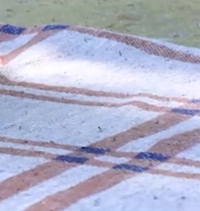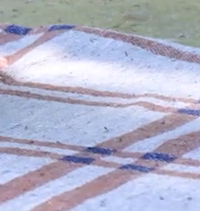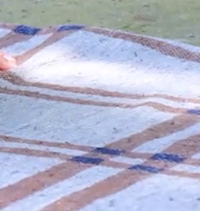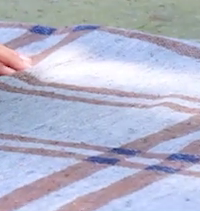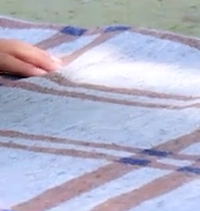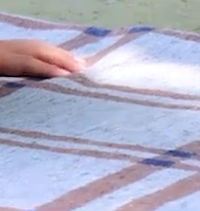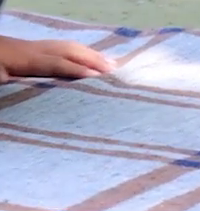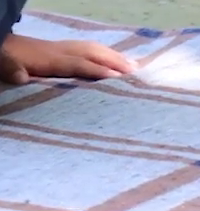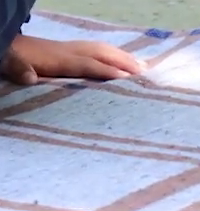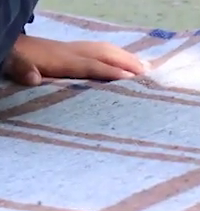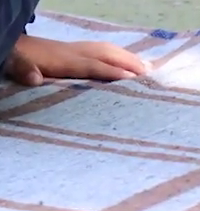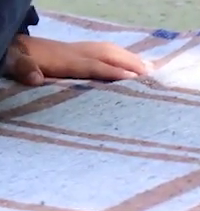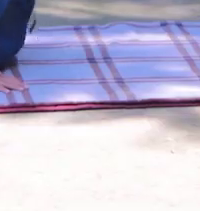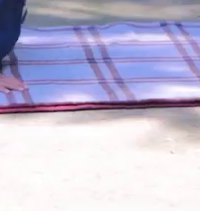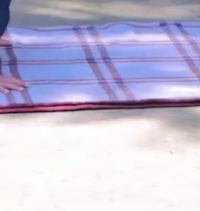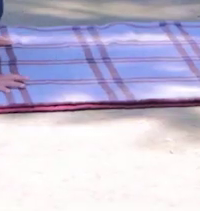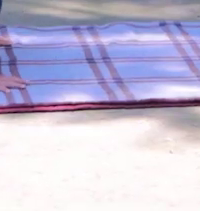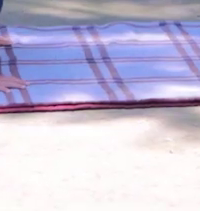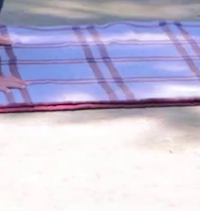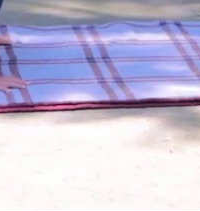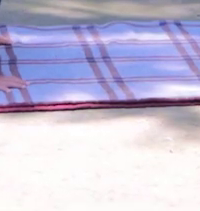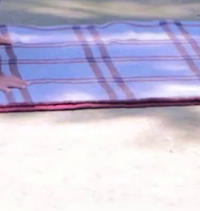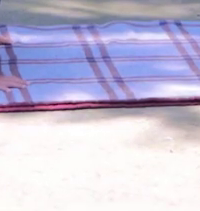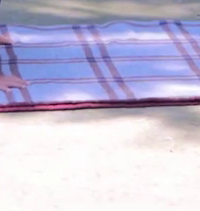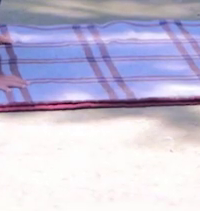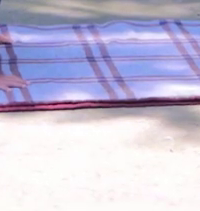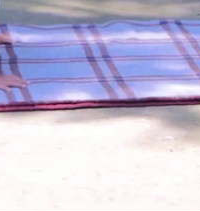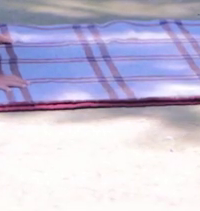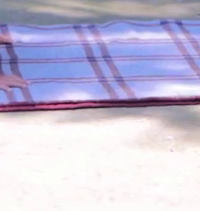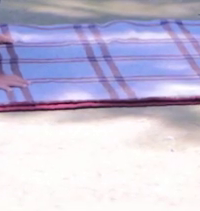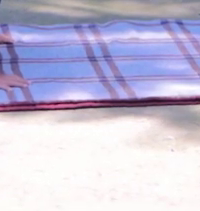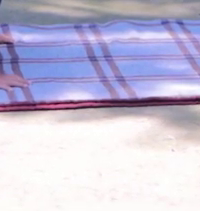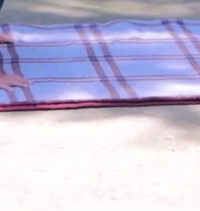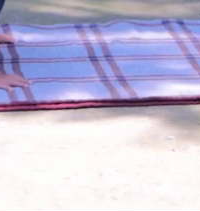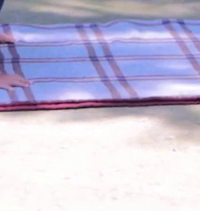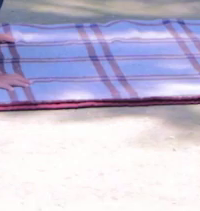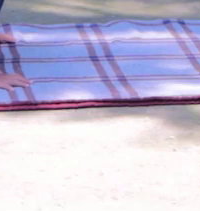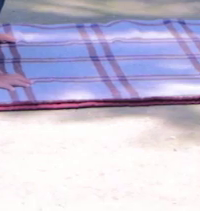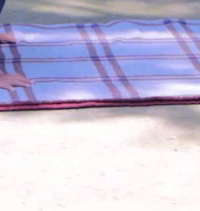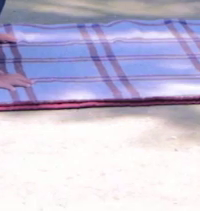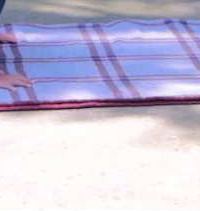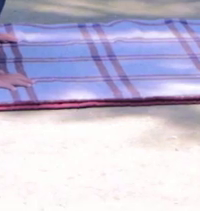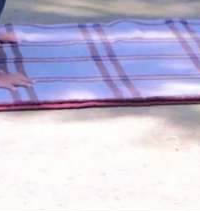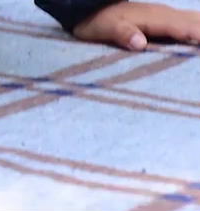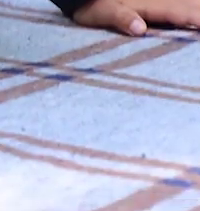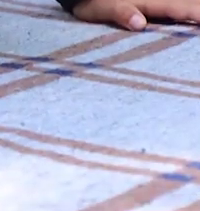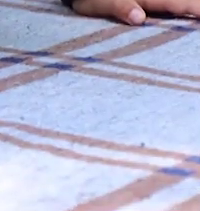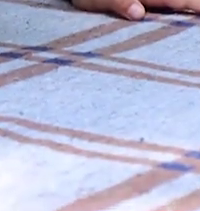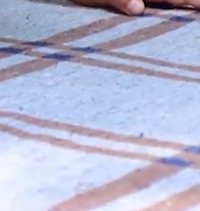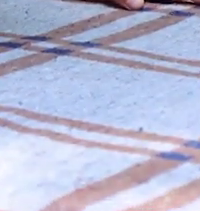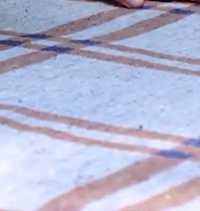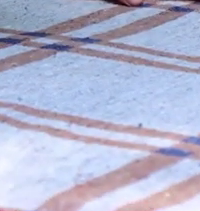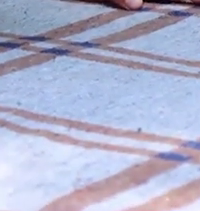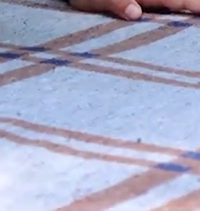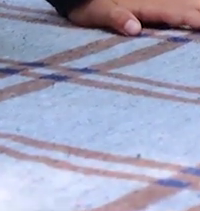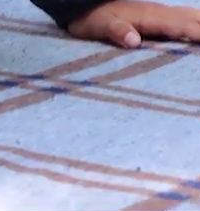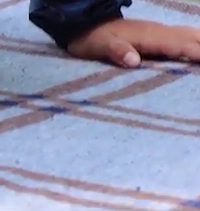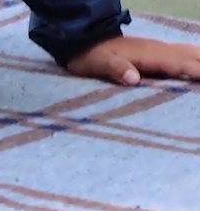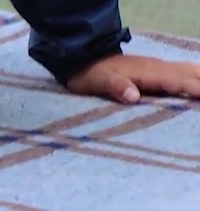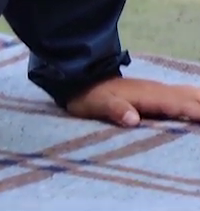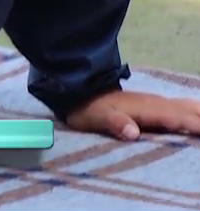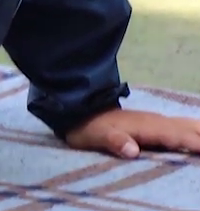Mantenemos extendidos los brazos. Ahí, sostenido. Diez segundos. Respira. Respira.